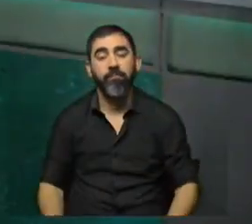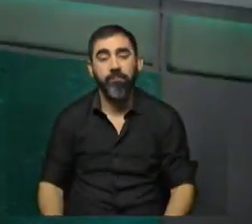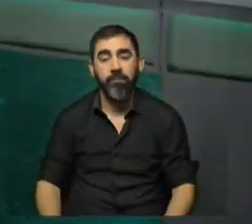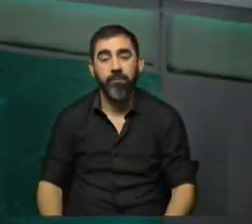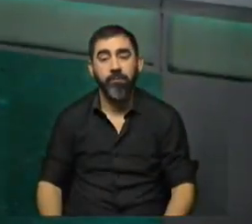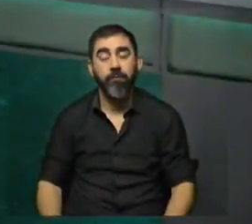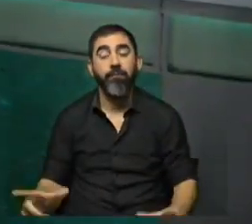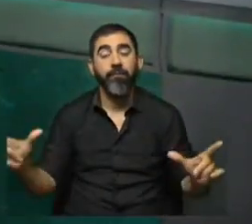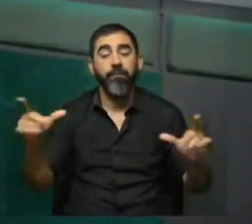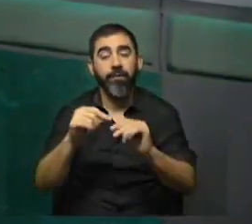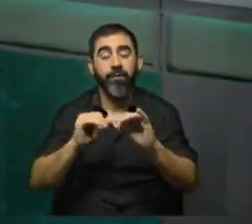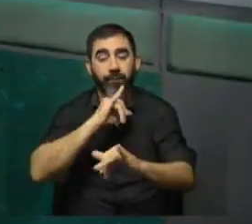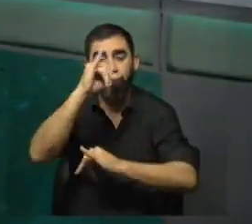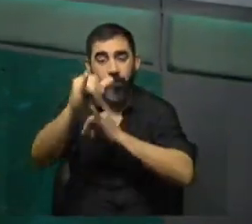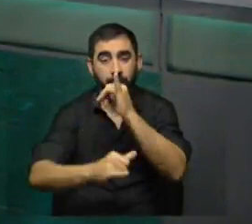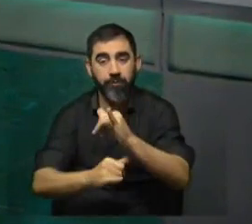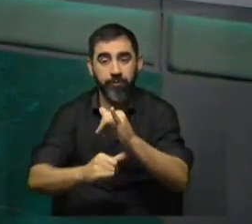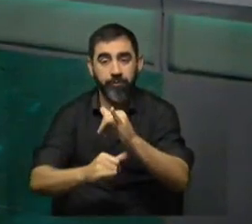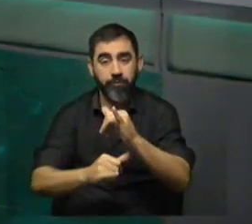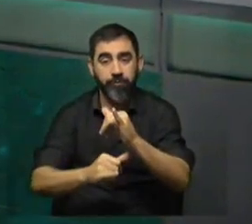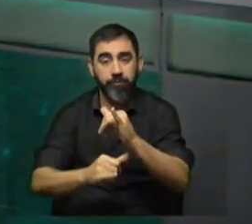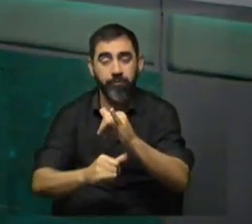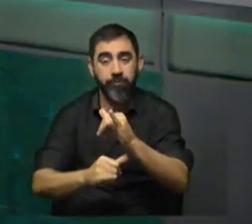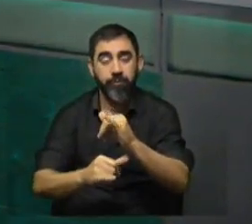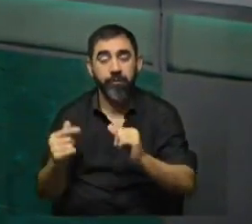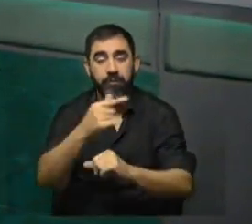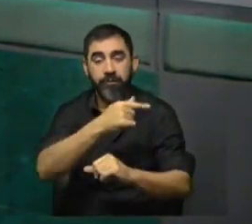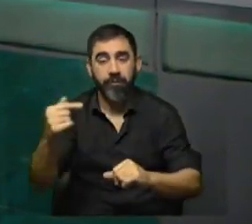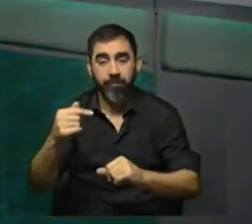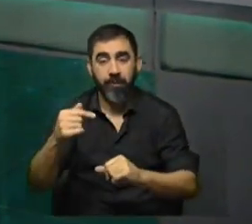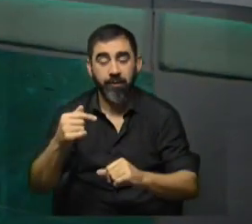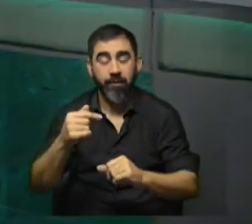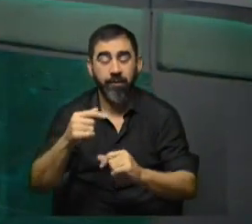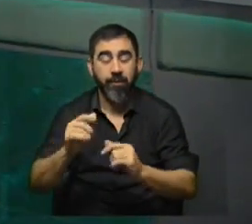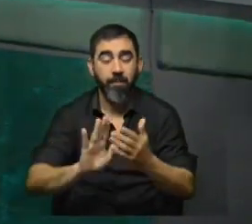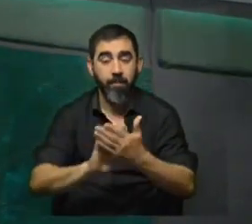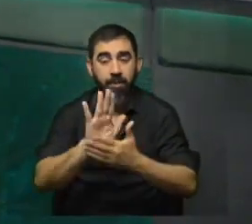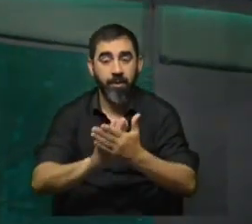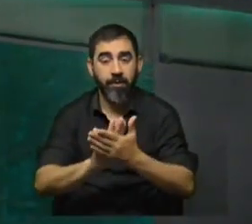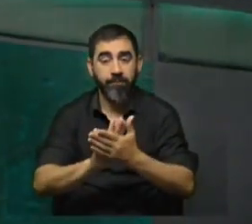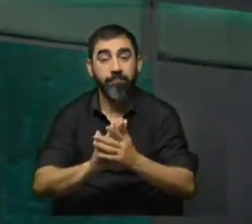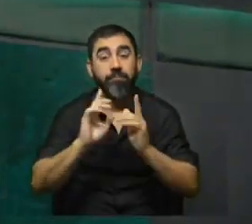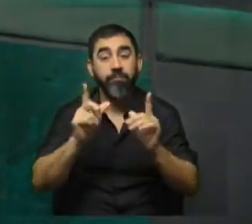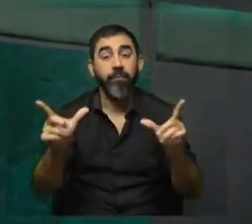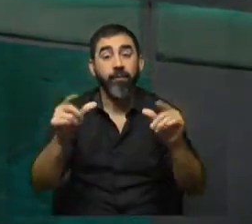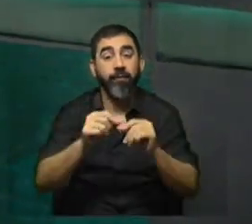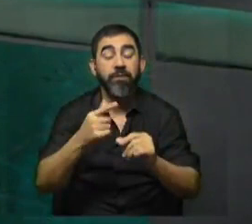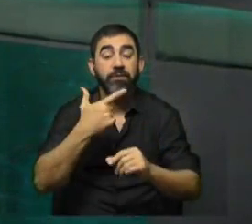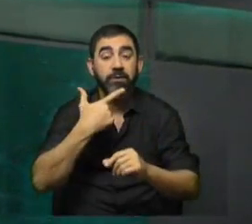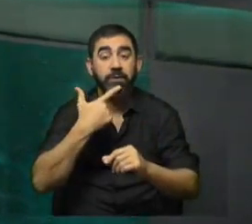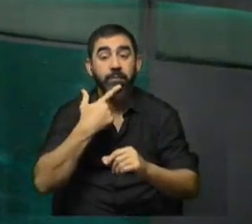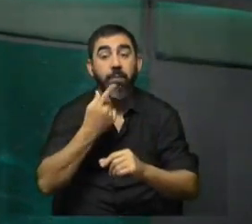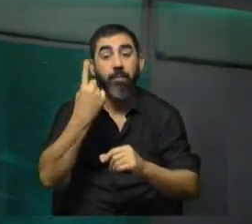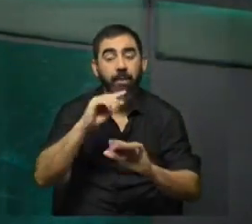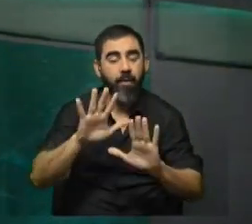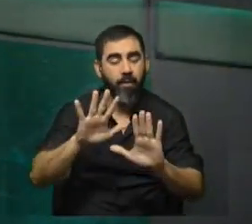Y hasta acá llegamos, cerramos la semana informativa de esta primera edición de MB Noticias y también cerramos septiembre. Pero